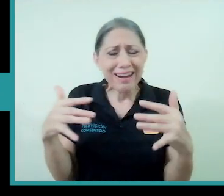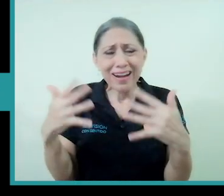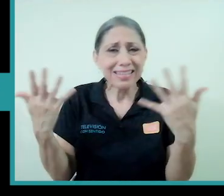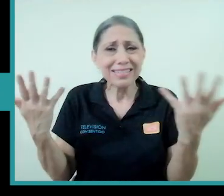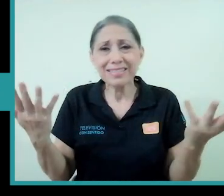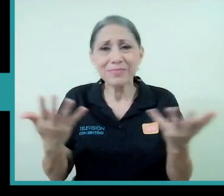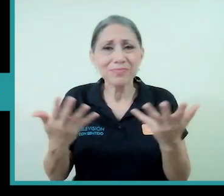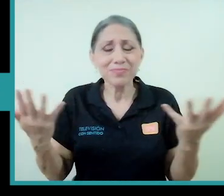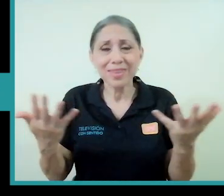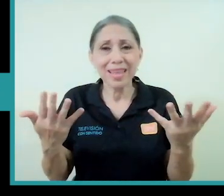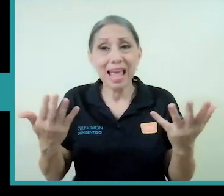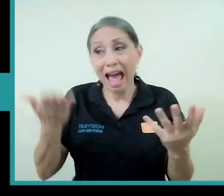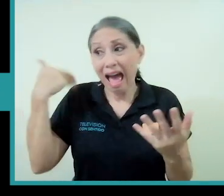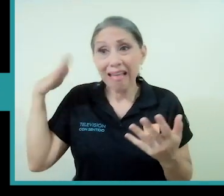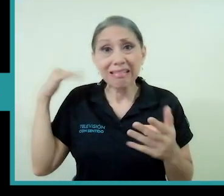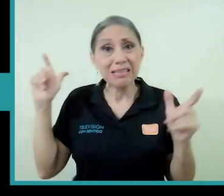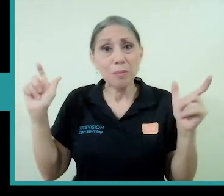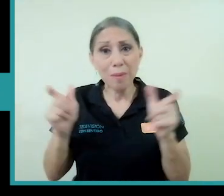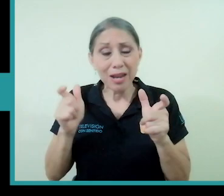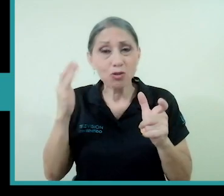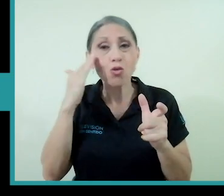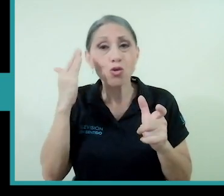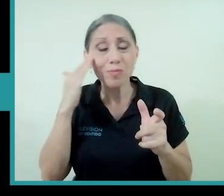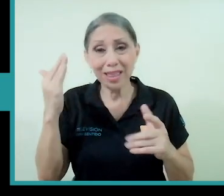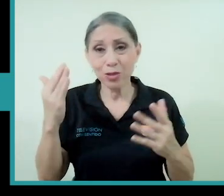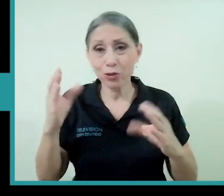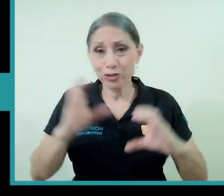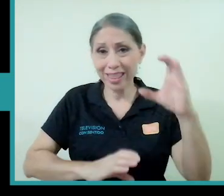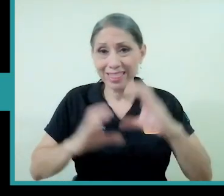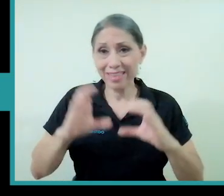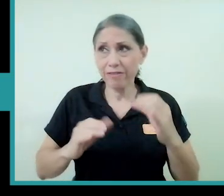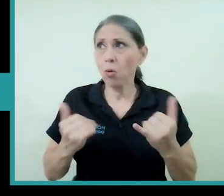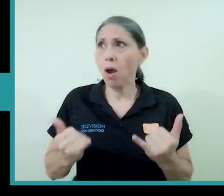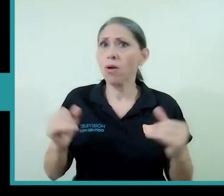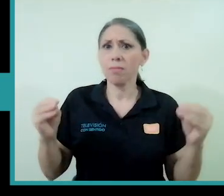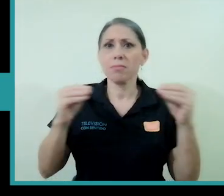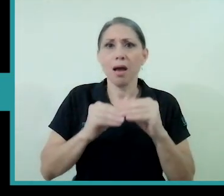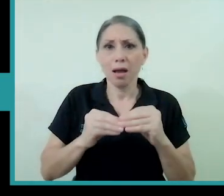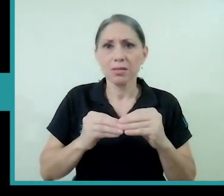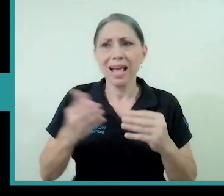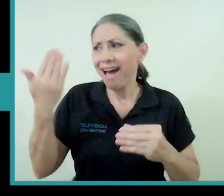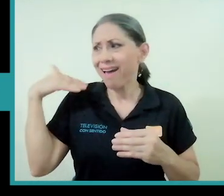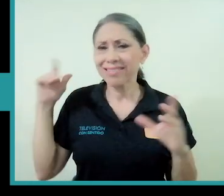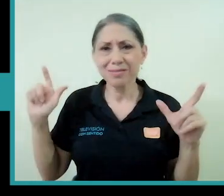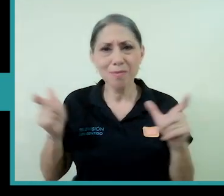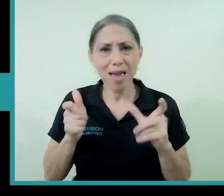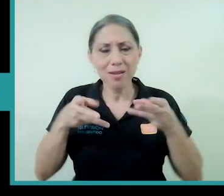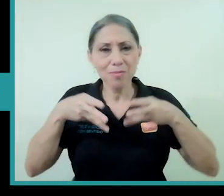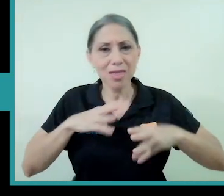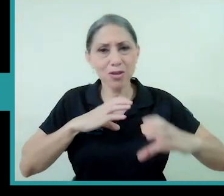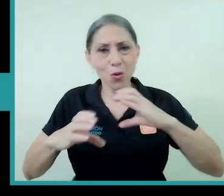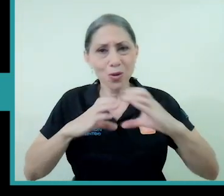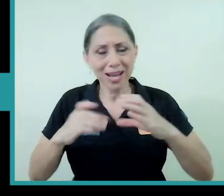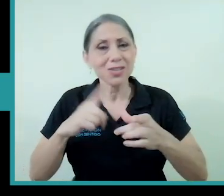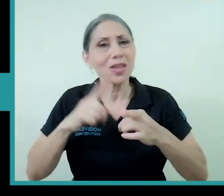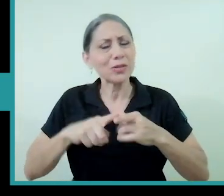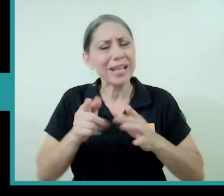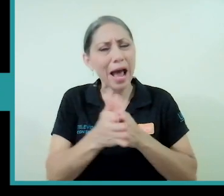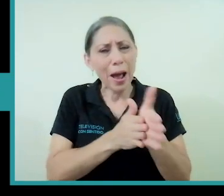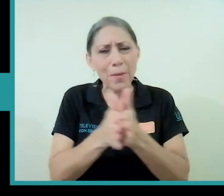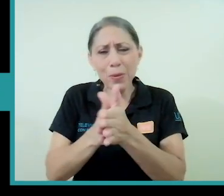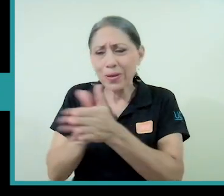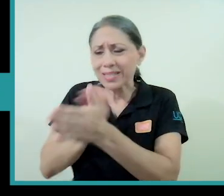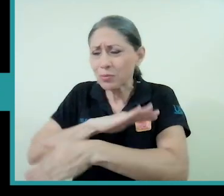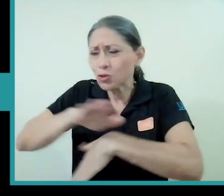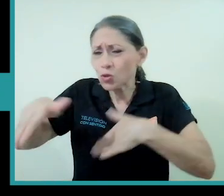este conocimientos científicos del que tenemos con menos medios de comunicación entonces que aprovechemos todos estos